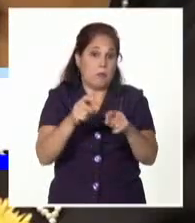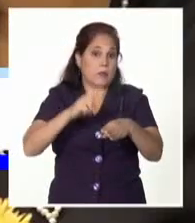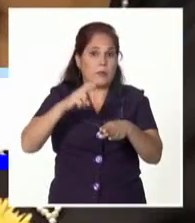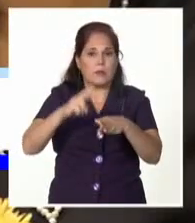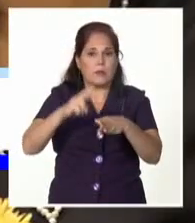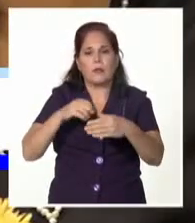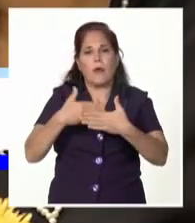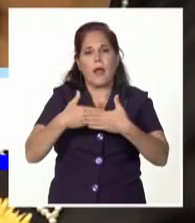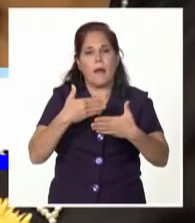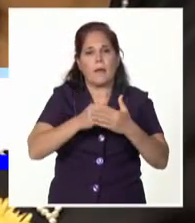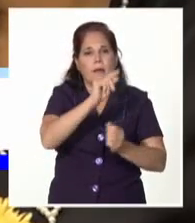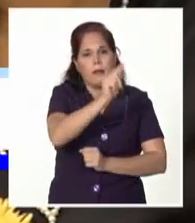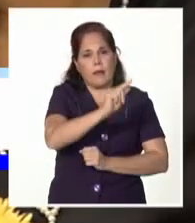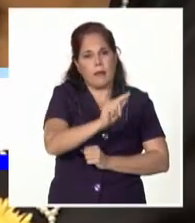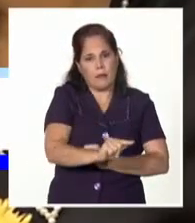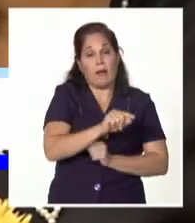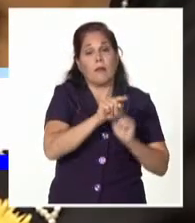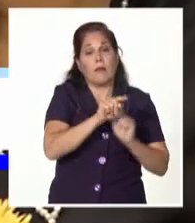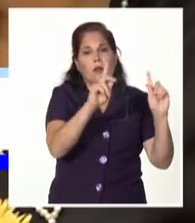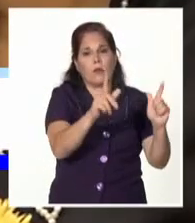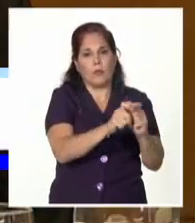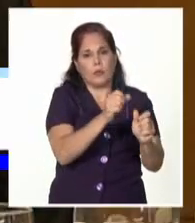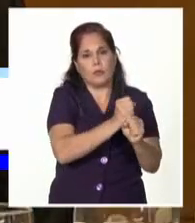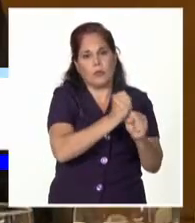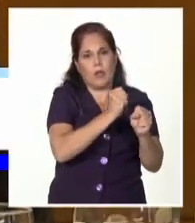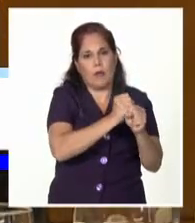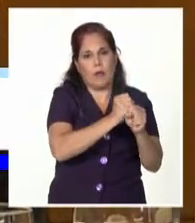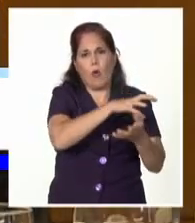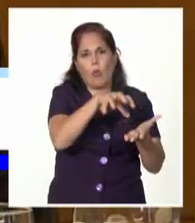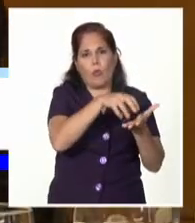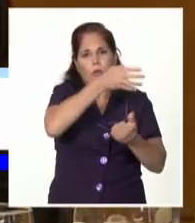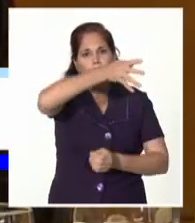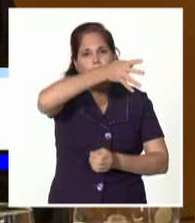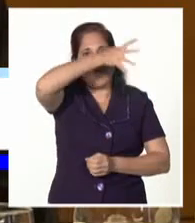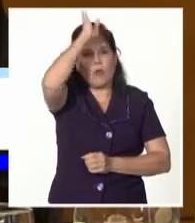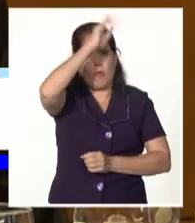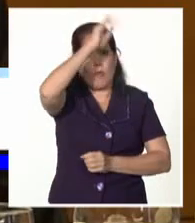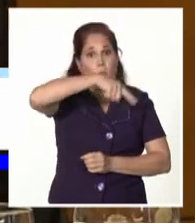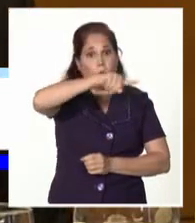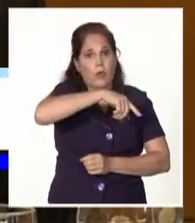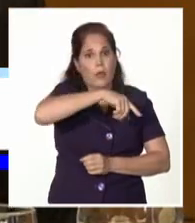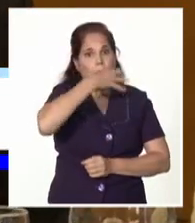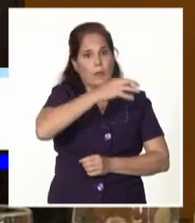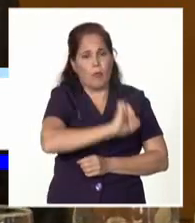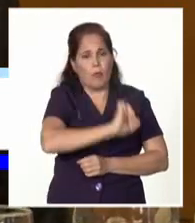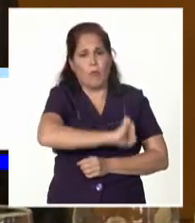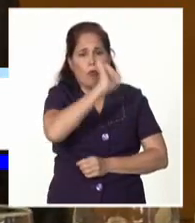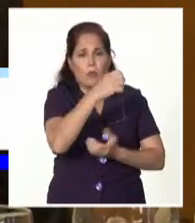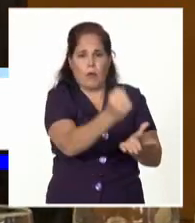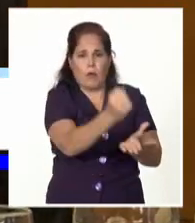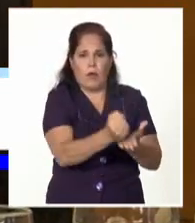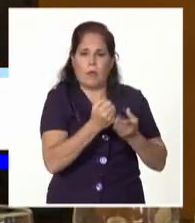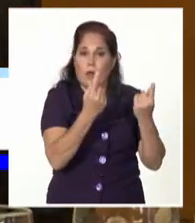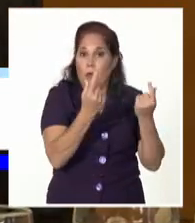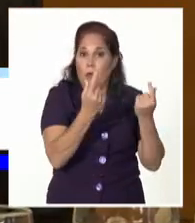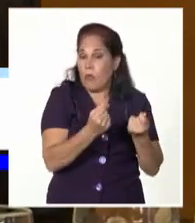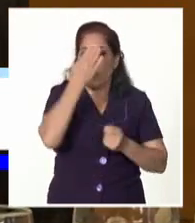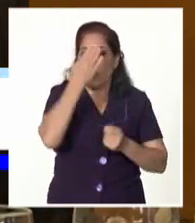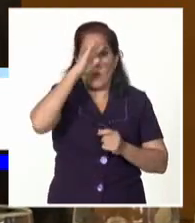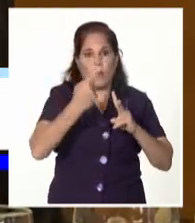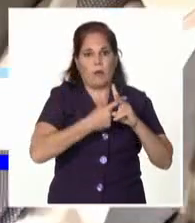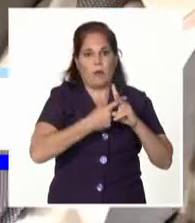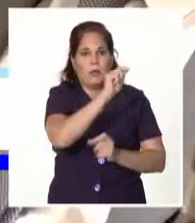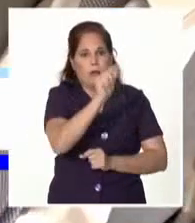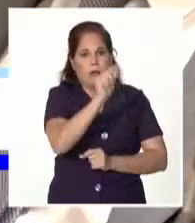empresariado italiano durante una reunión de trabajo en Roma. A todos, les habló sobre lo alcanzado en la colaboración económica entre Cuba e Italia